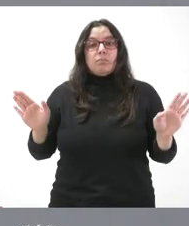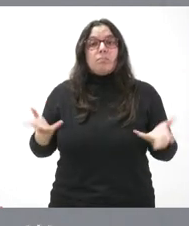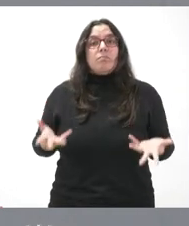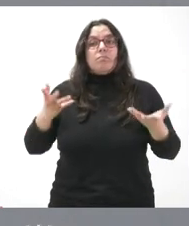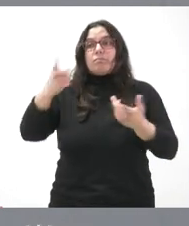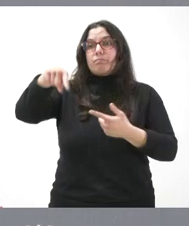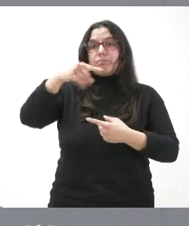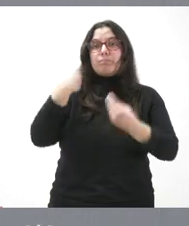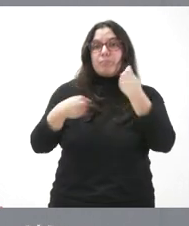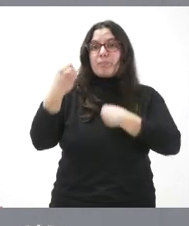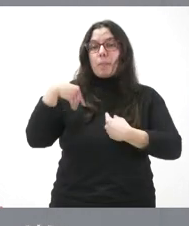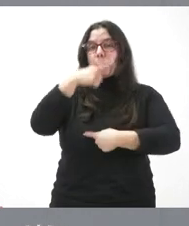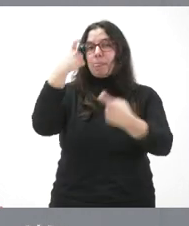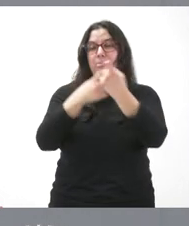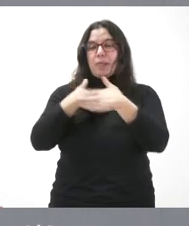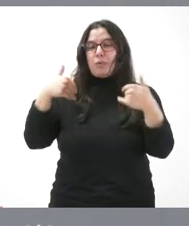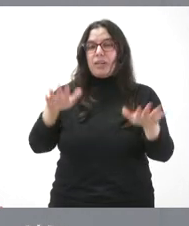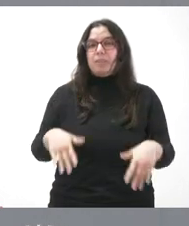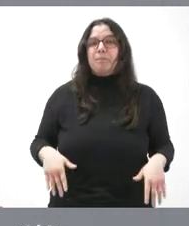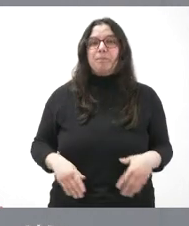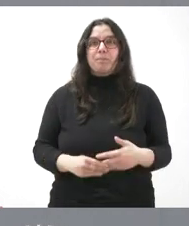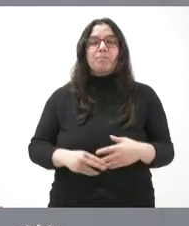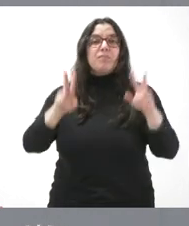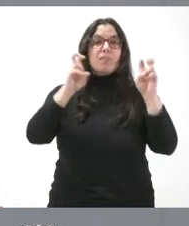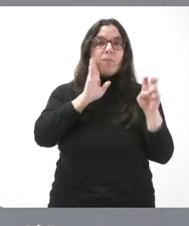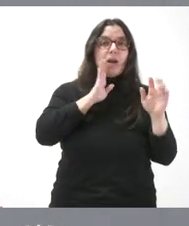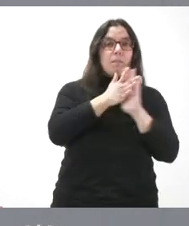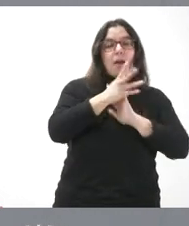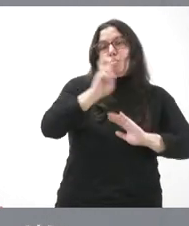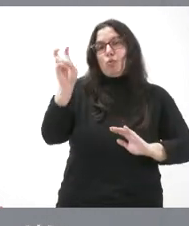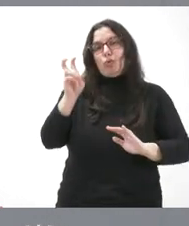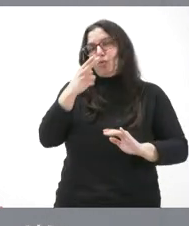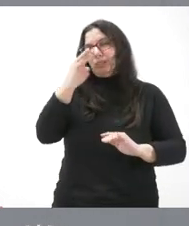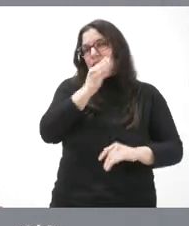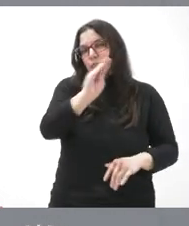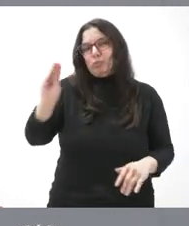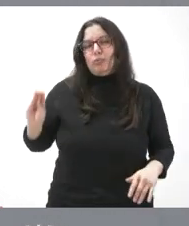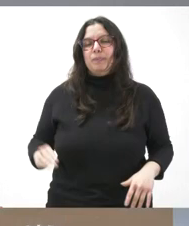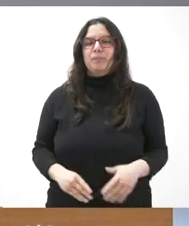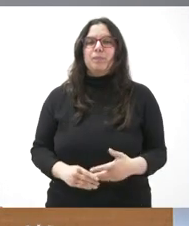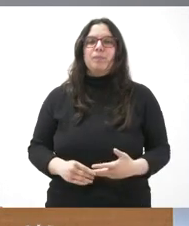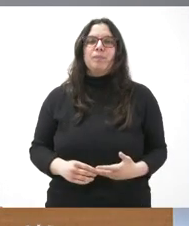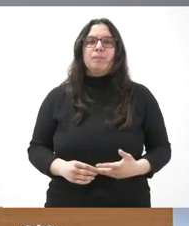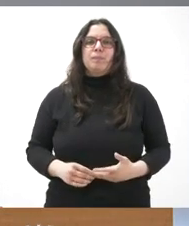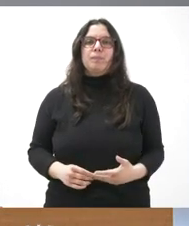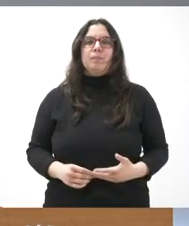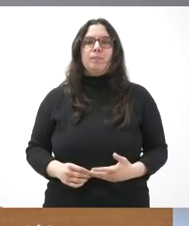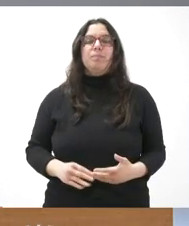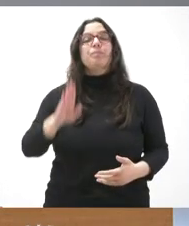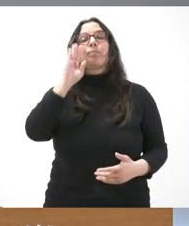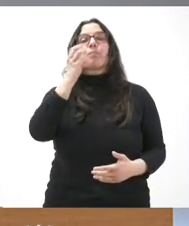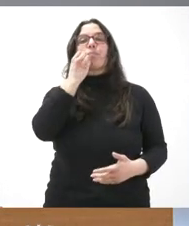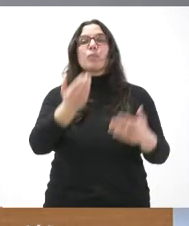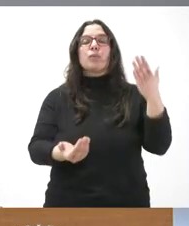expensa de cualquier pregunta que estiven oportuno formular sobre este tema o sobre cualquier otro que resulte de su interés. Hola, buenos días.